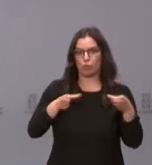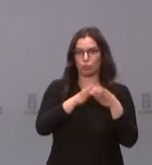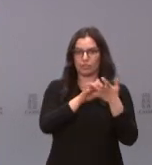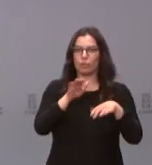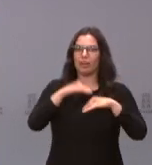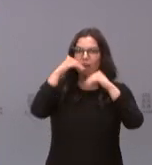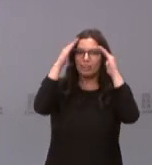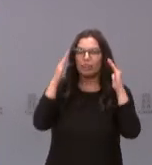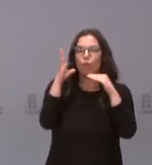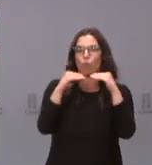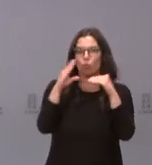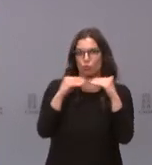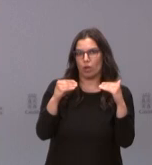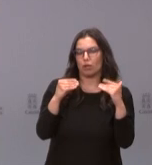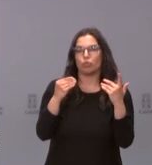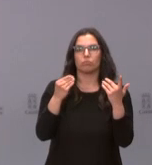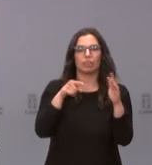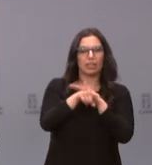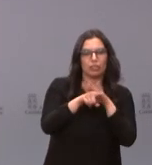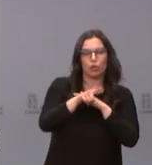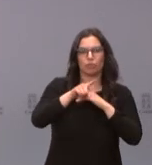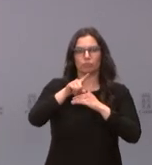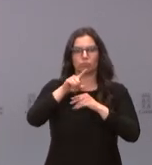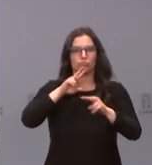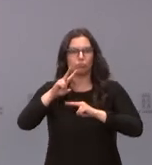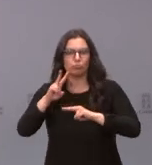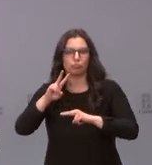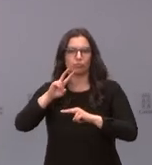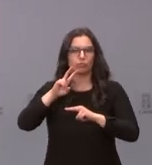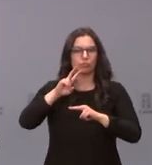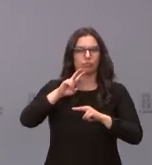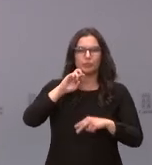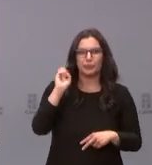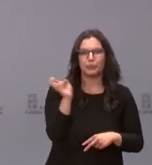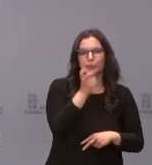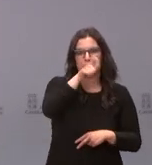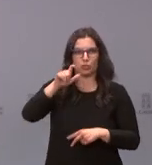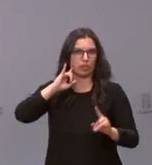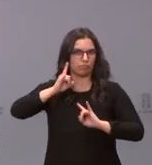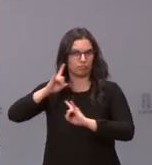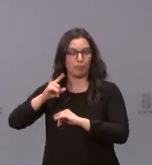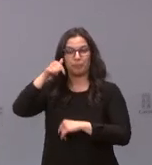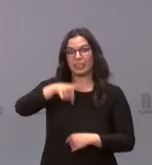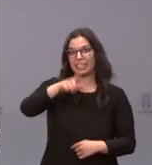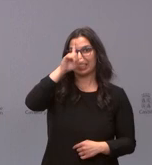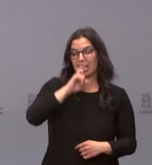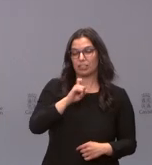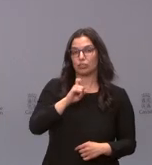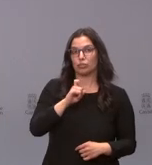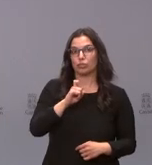al usuario que resuelve, informa, tramita y responde a nuestros ciudadanos y que en este año, en este año tan